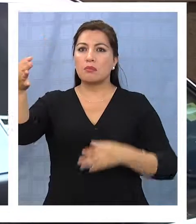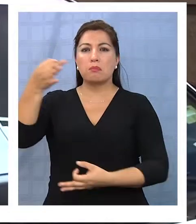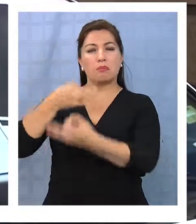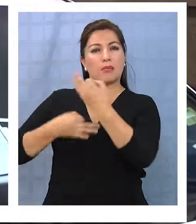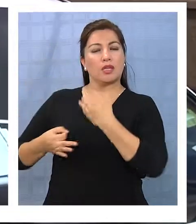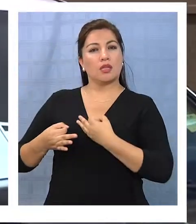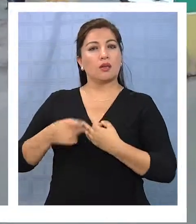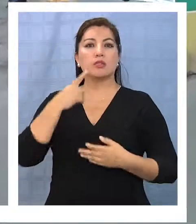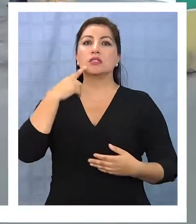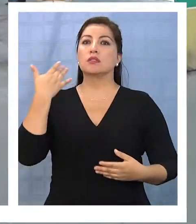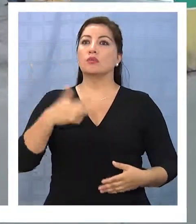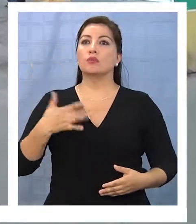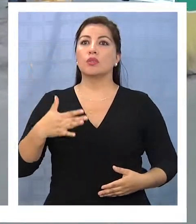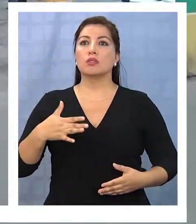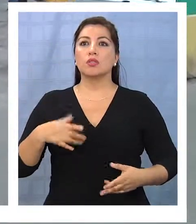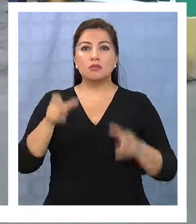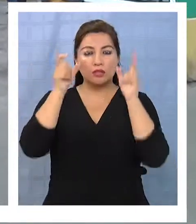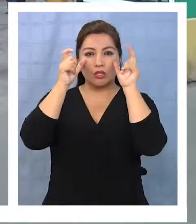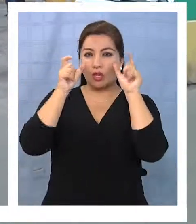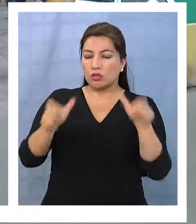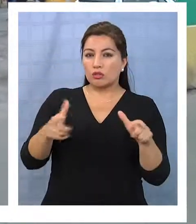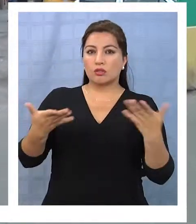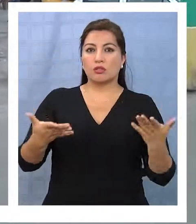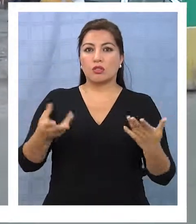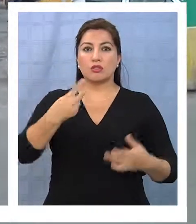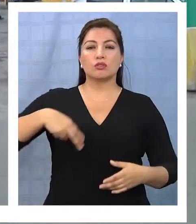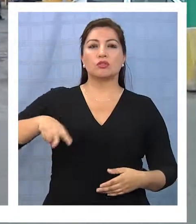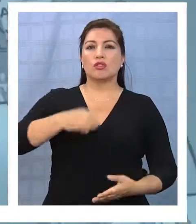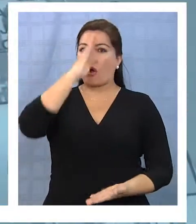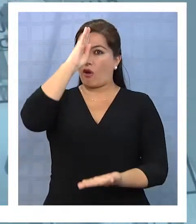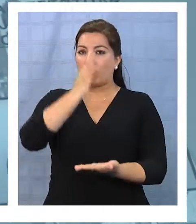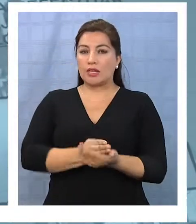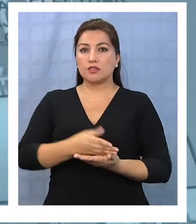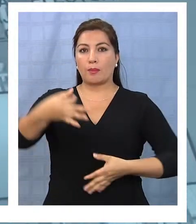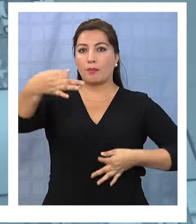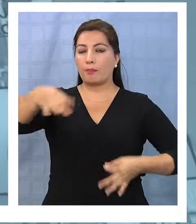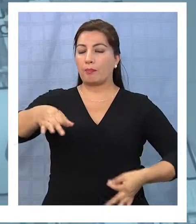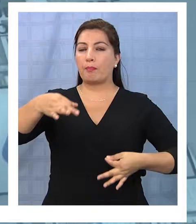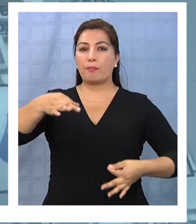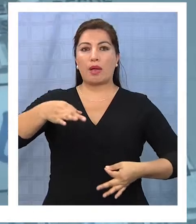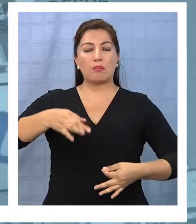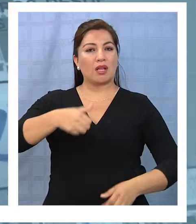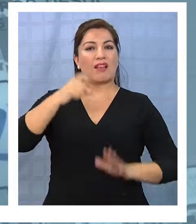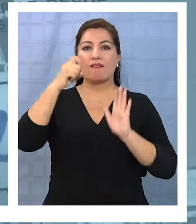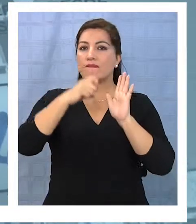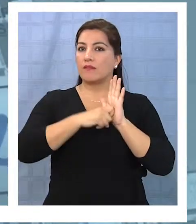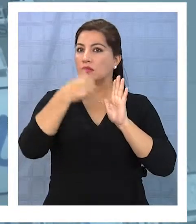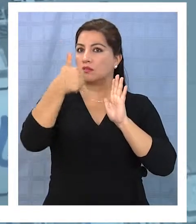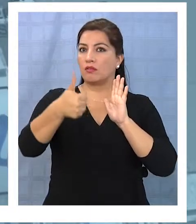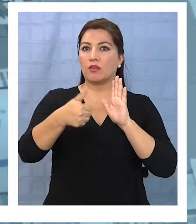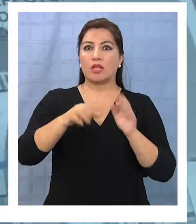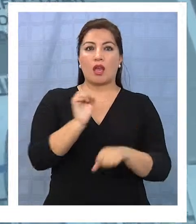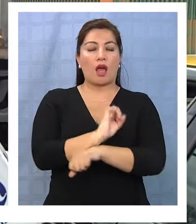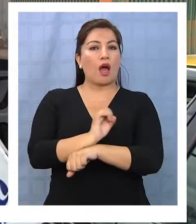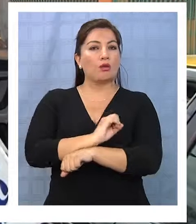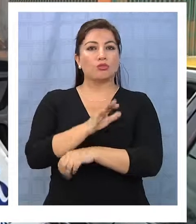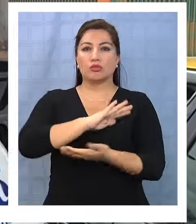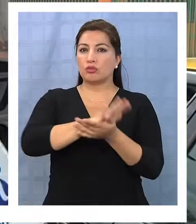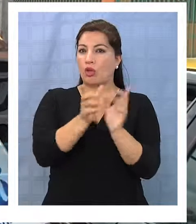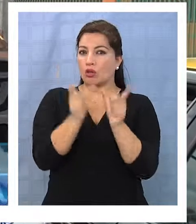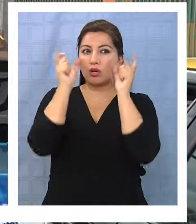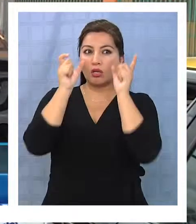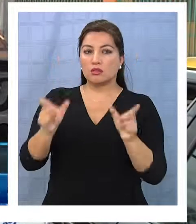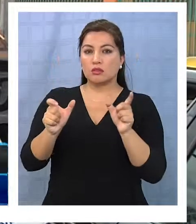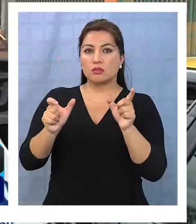importante de esta fiscalización, que obliga a tener los documentos al día de los vehículos controlados. Bueno,